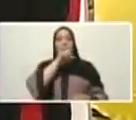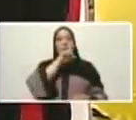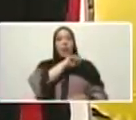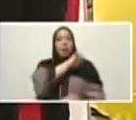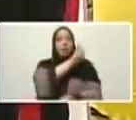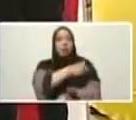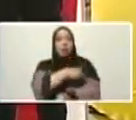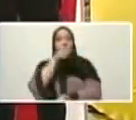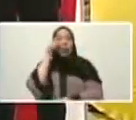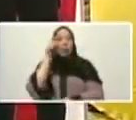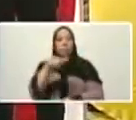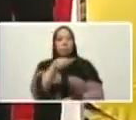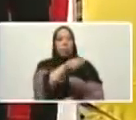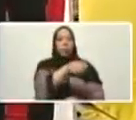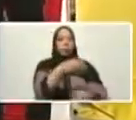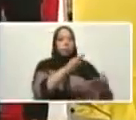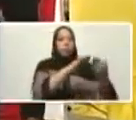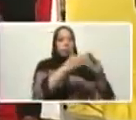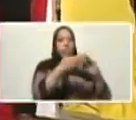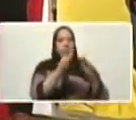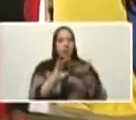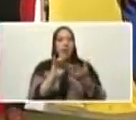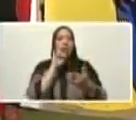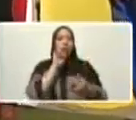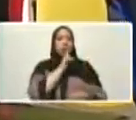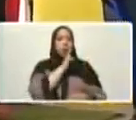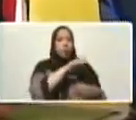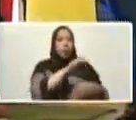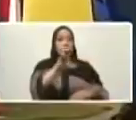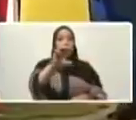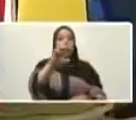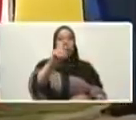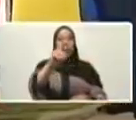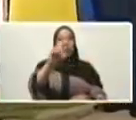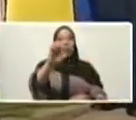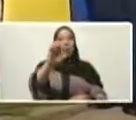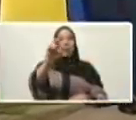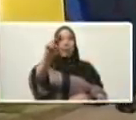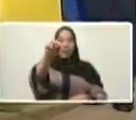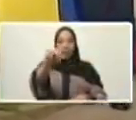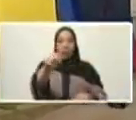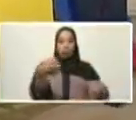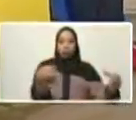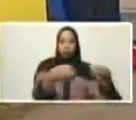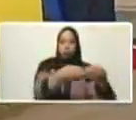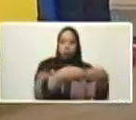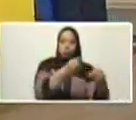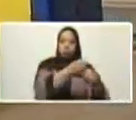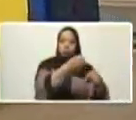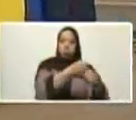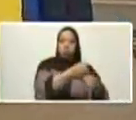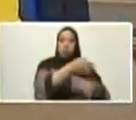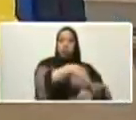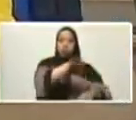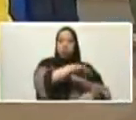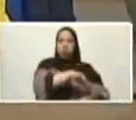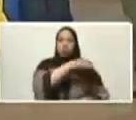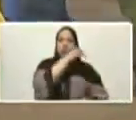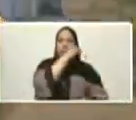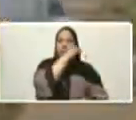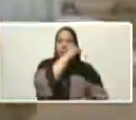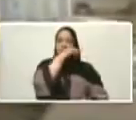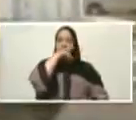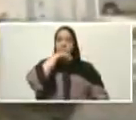nuestro consejo comunal el Edén en este urbanismo que ellos han decidido denominar a propósito de esta fecha